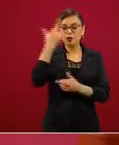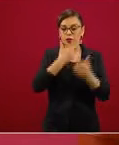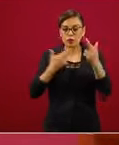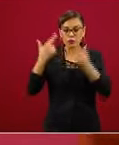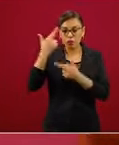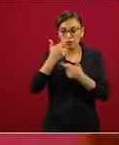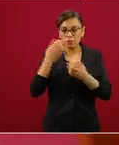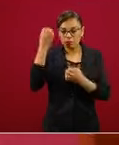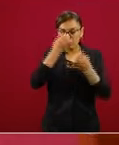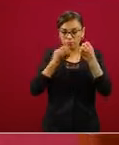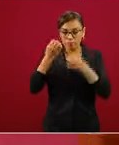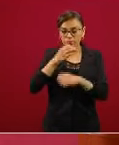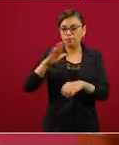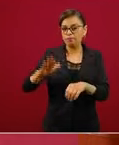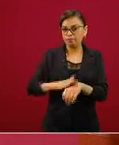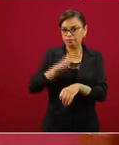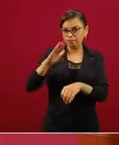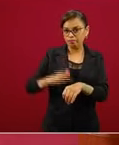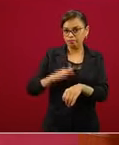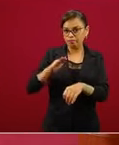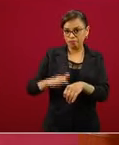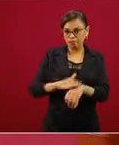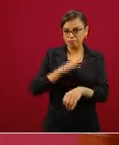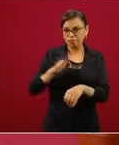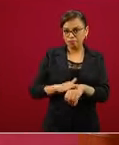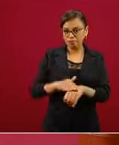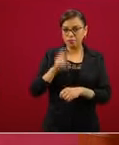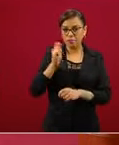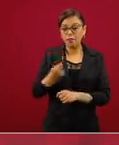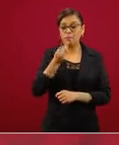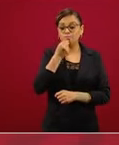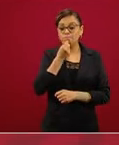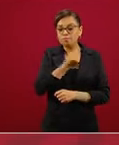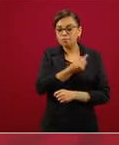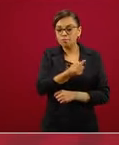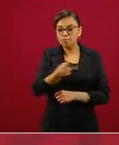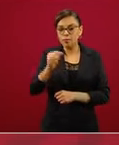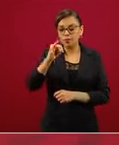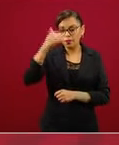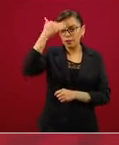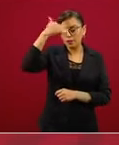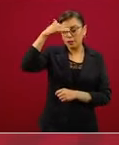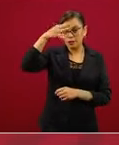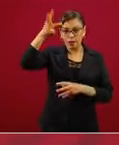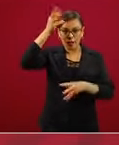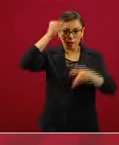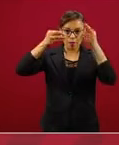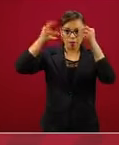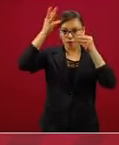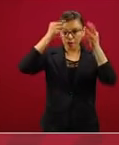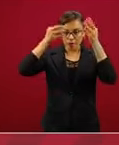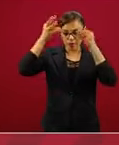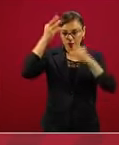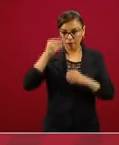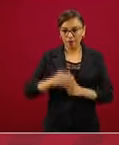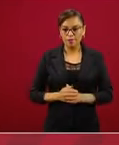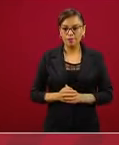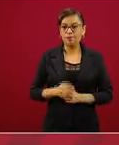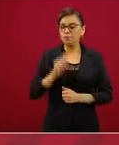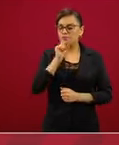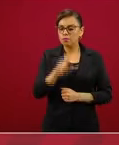diagnosis de los niños en cuanto a sus conocimientos y de las niñas, y de planeación